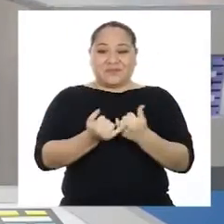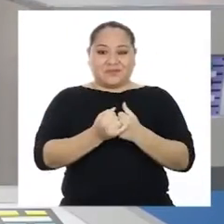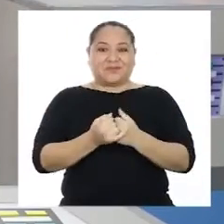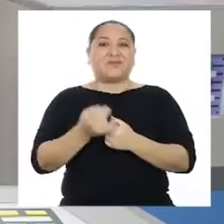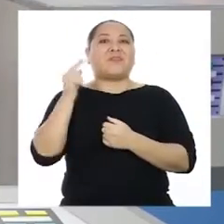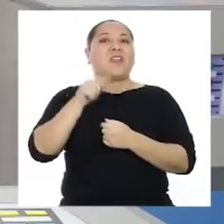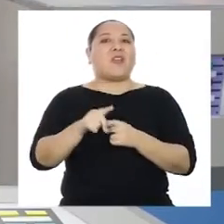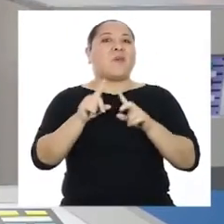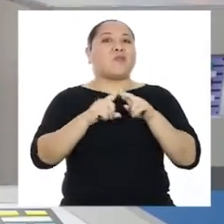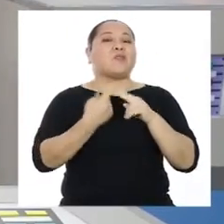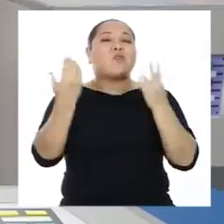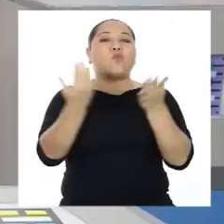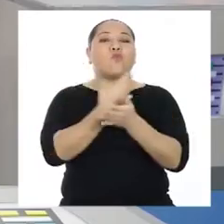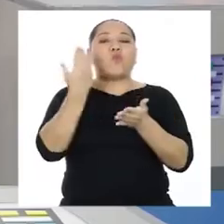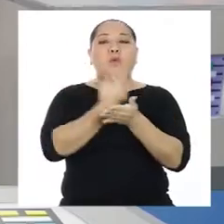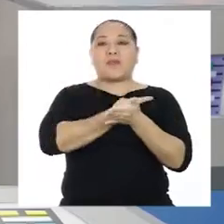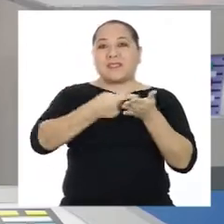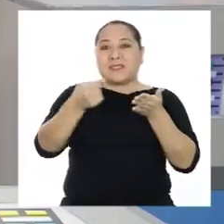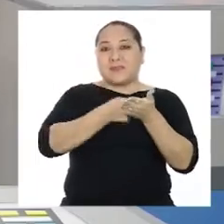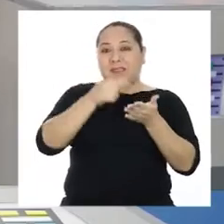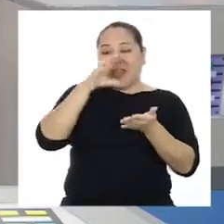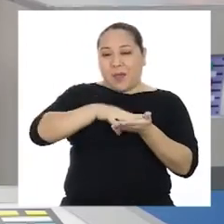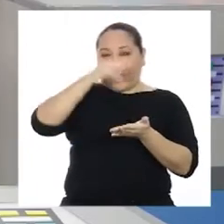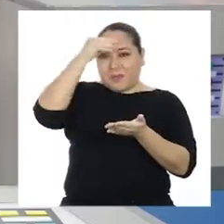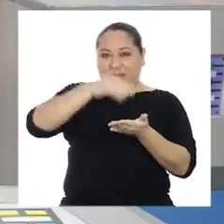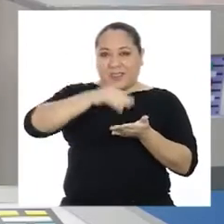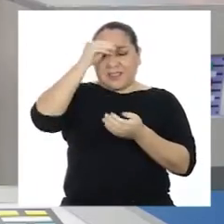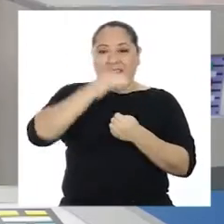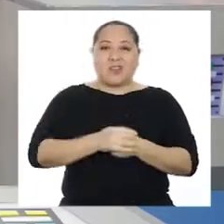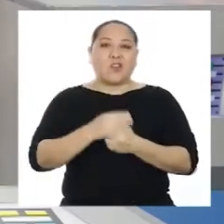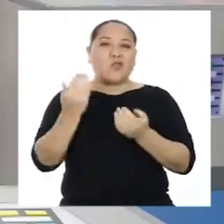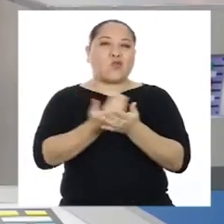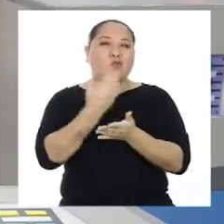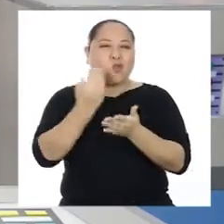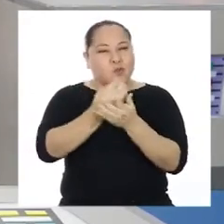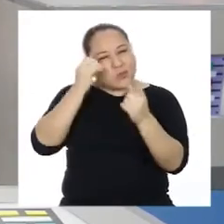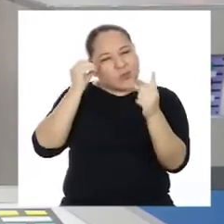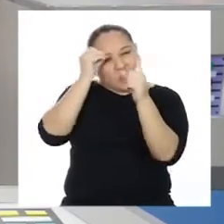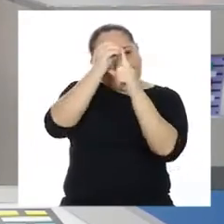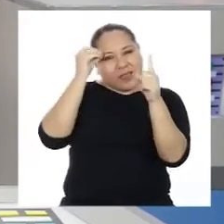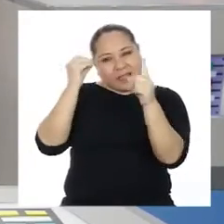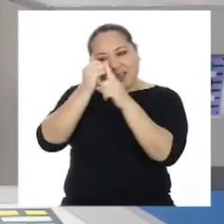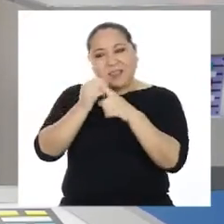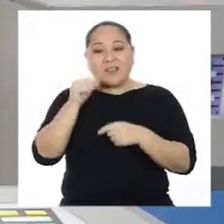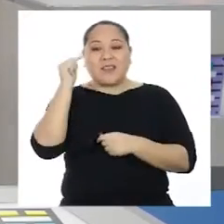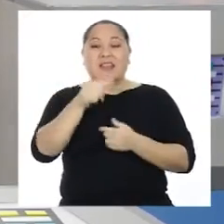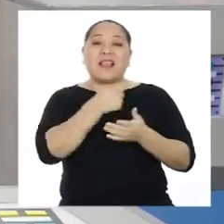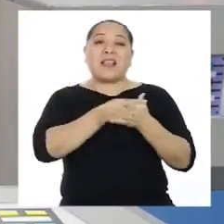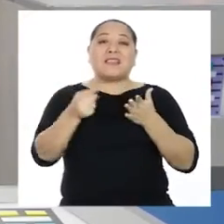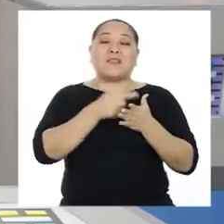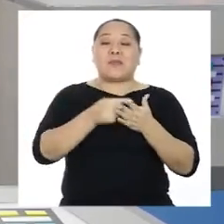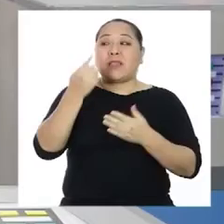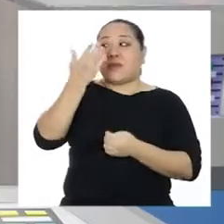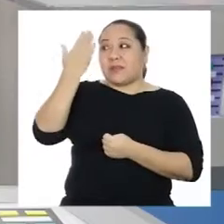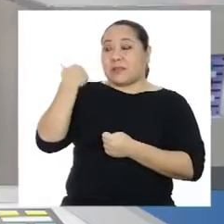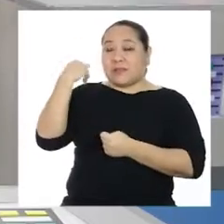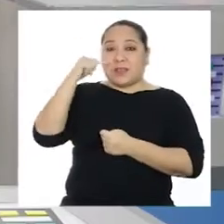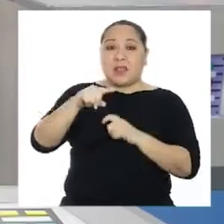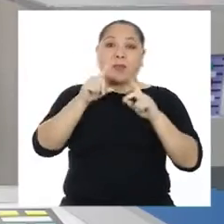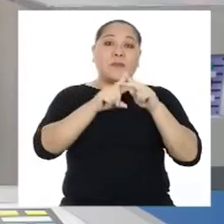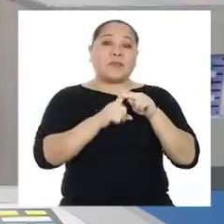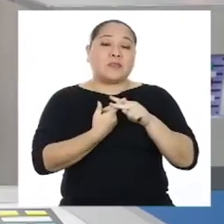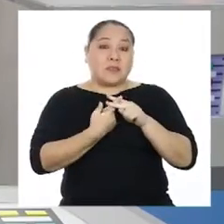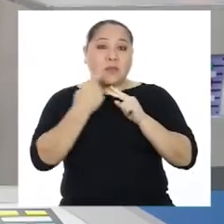Porque hoy comenzamos una nueva semana de aprendizaje y nuevos propósitos. La semana